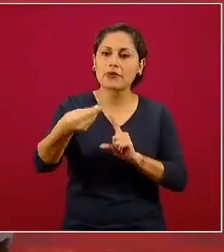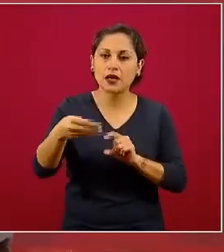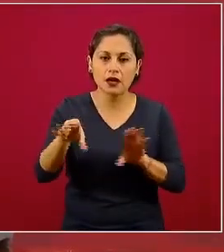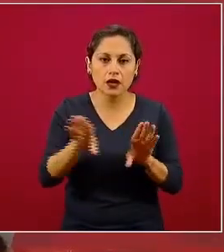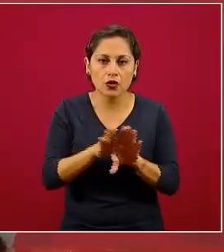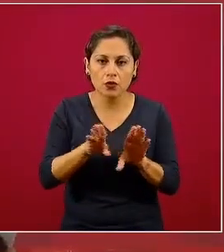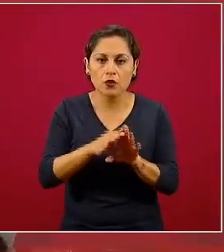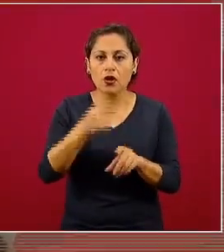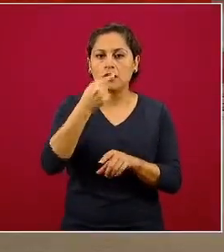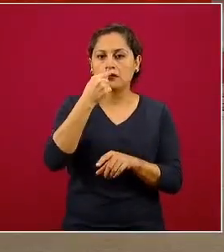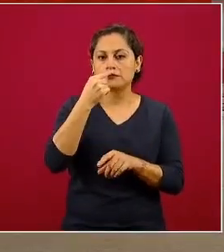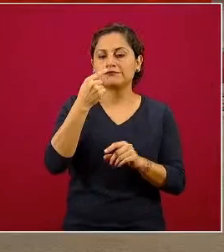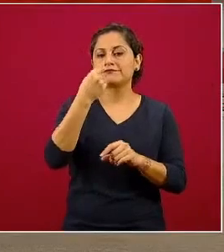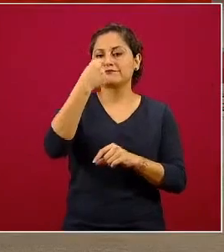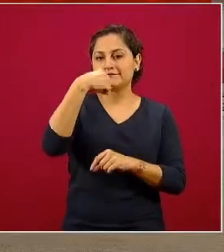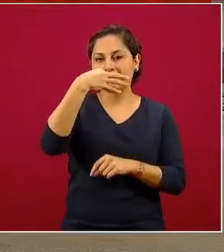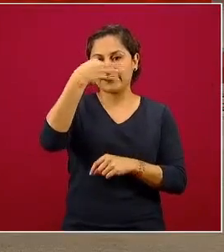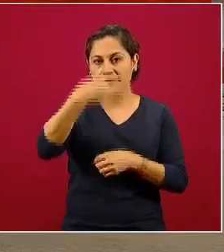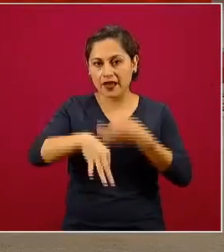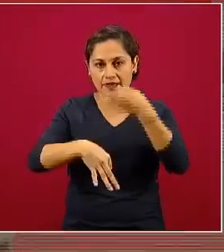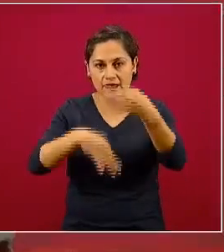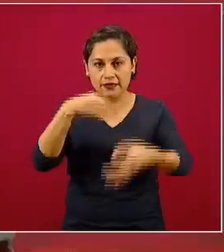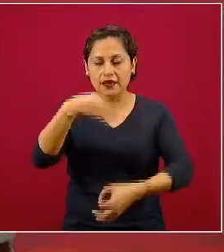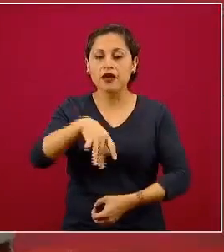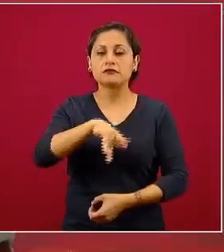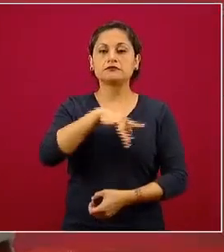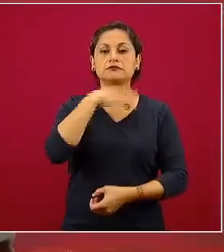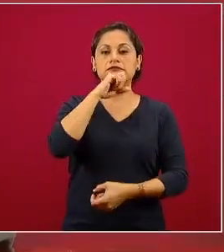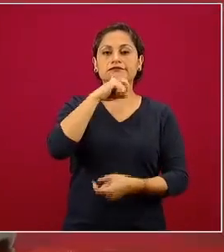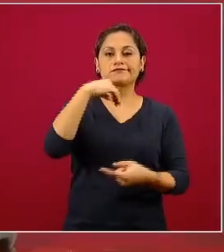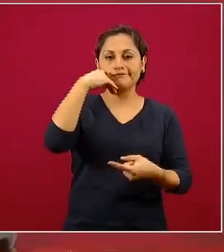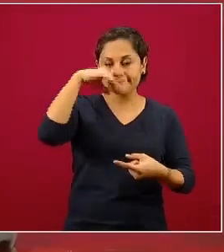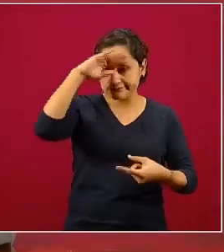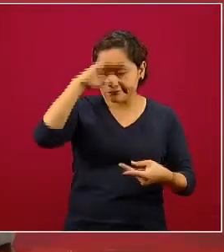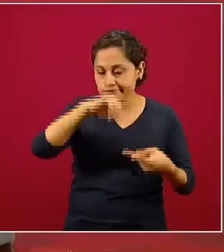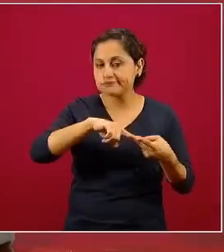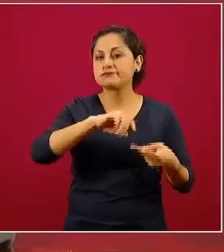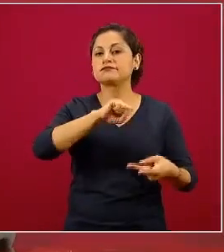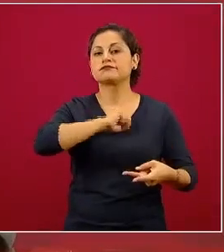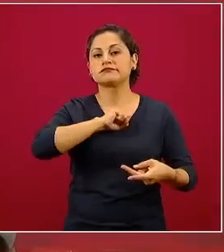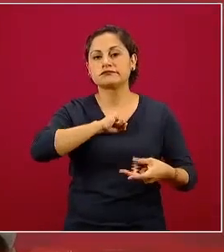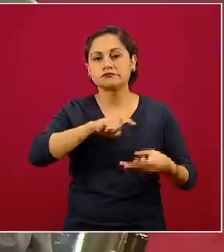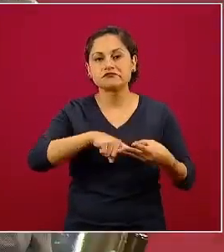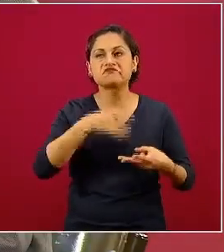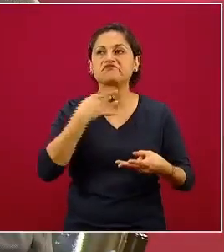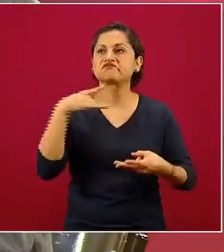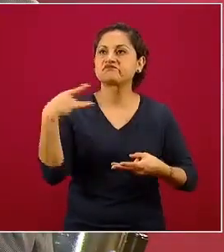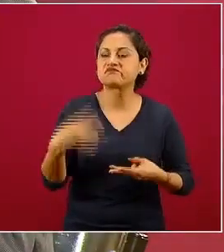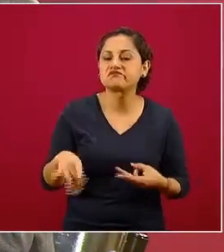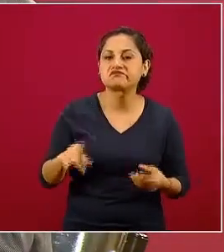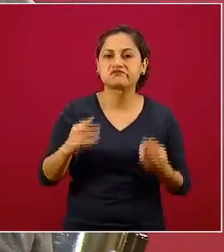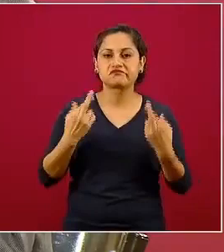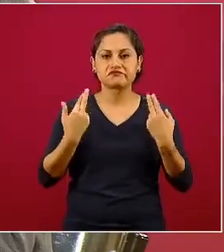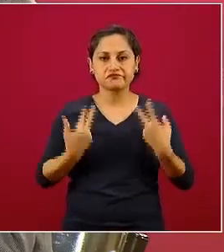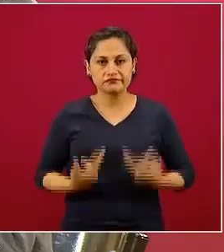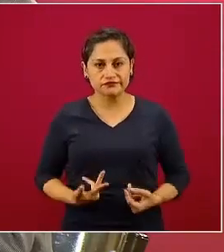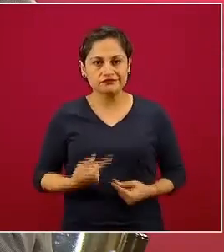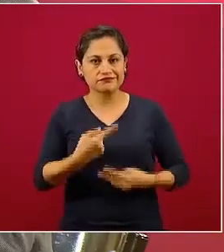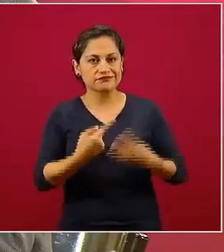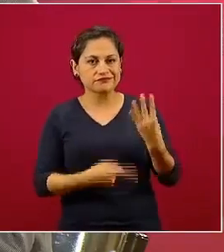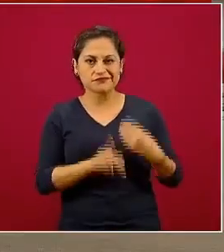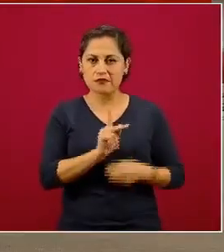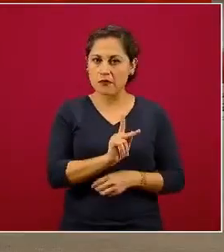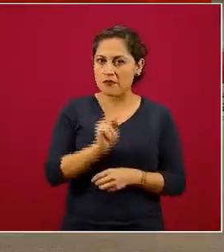en los síntomas que produce fiebre, tos, dolor de garganta, dolor de cuerpo, entre otros, en que pueden